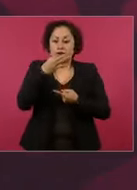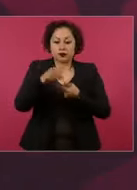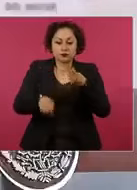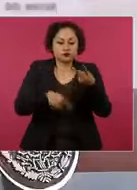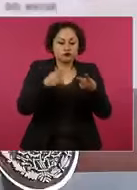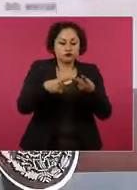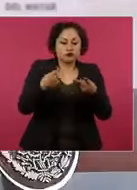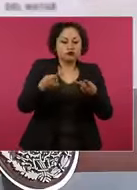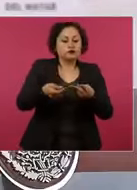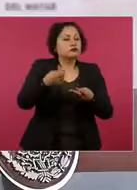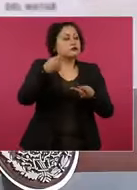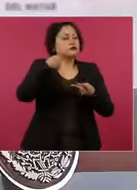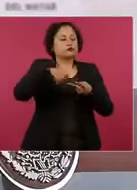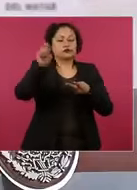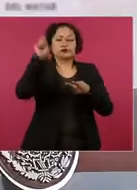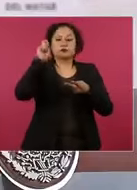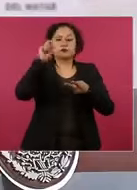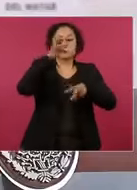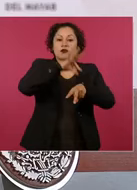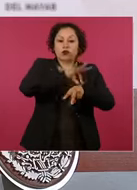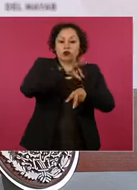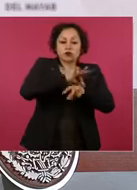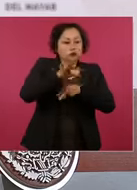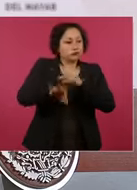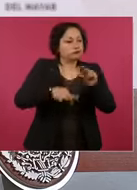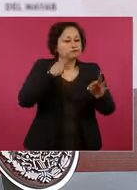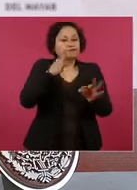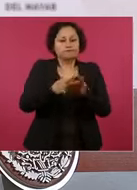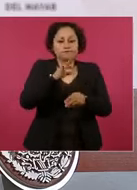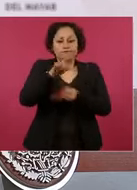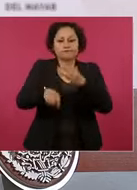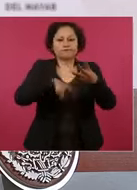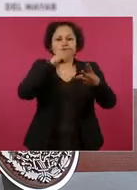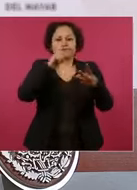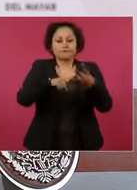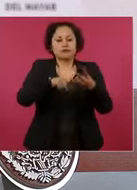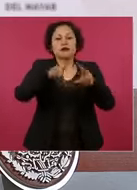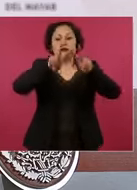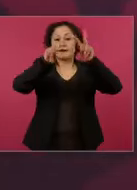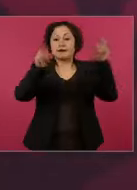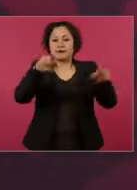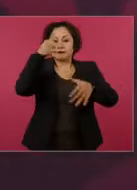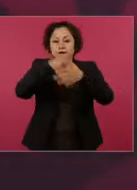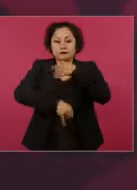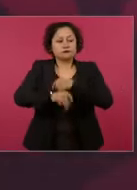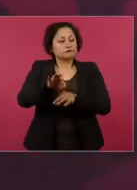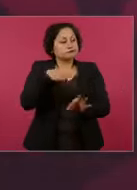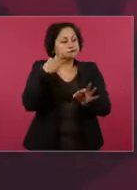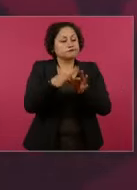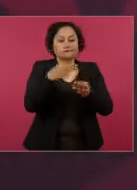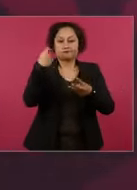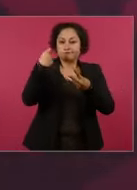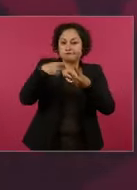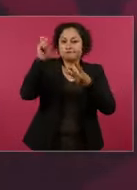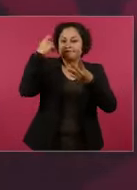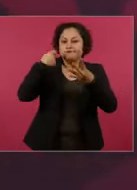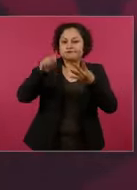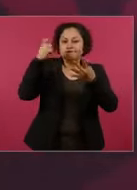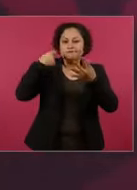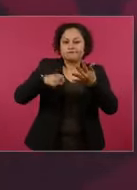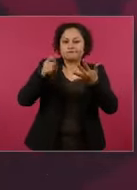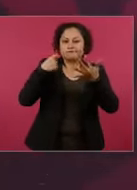ya se tienen los médicos generales, ya hay especialistas. Es todo un desafío y no es